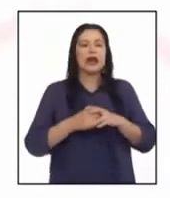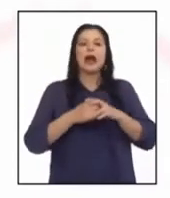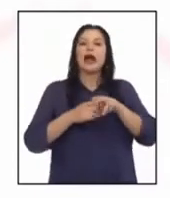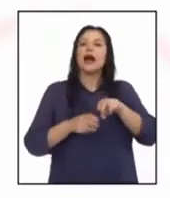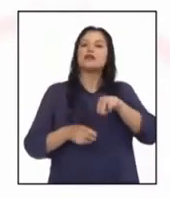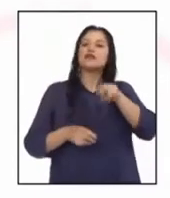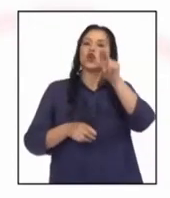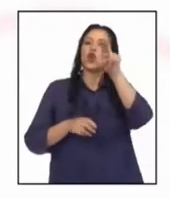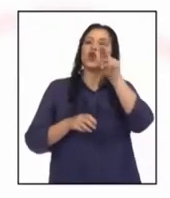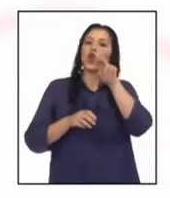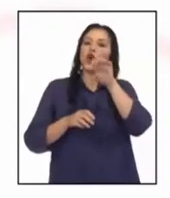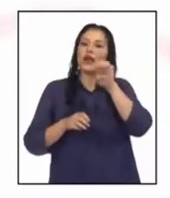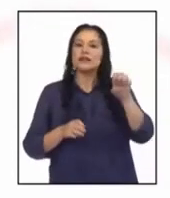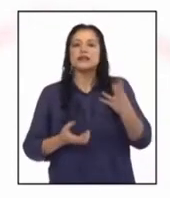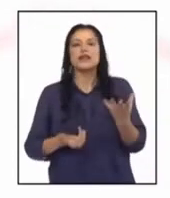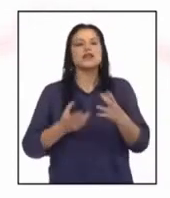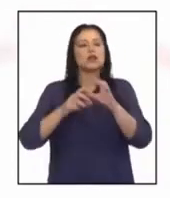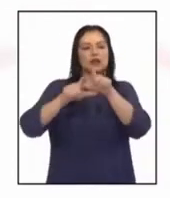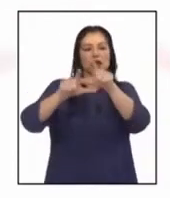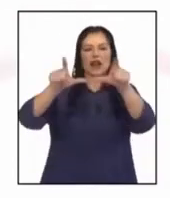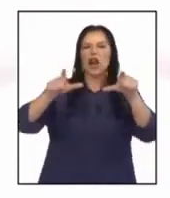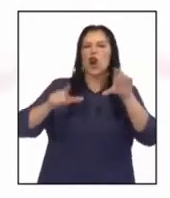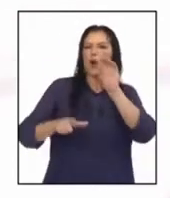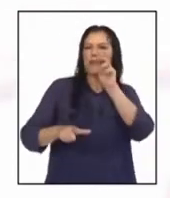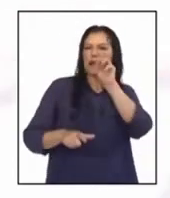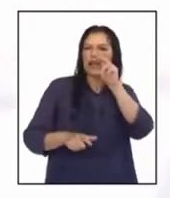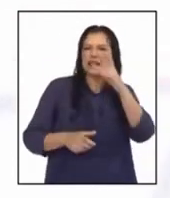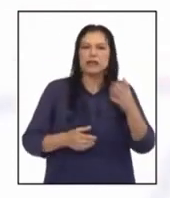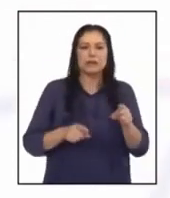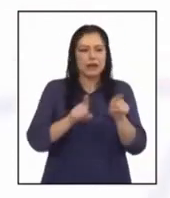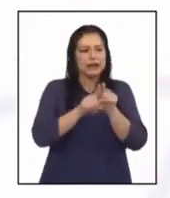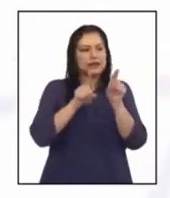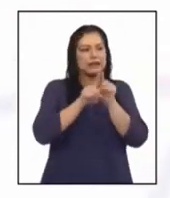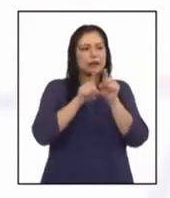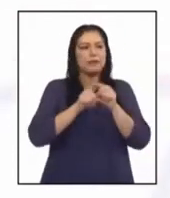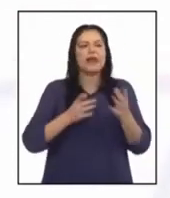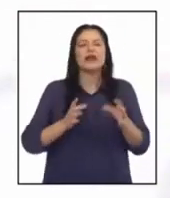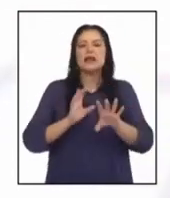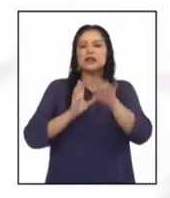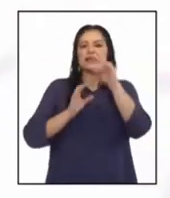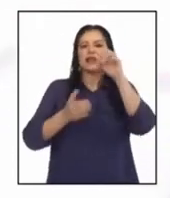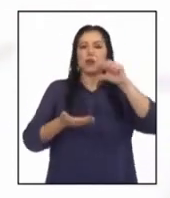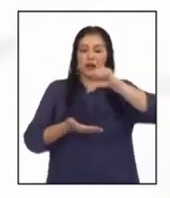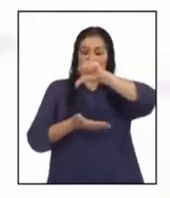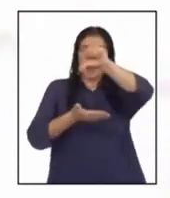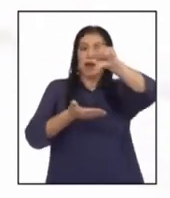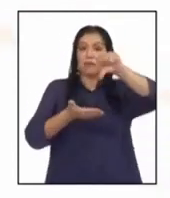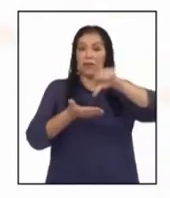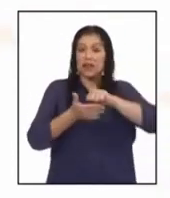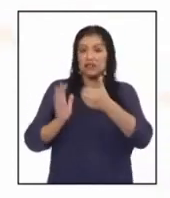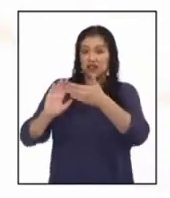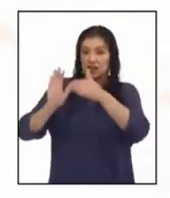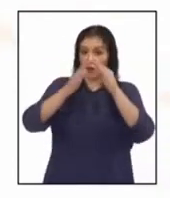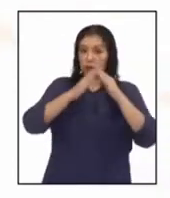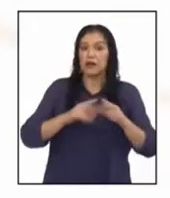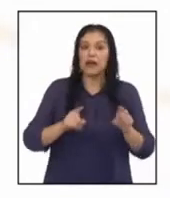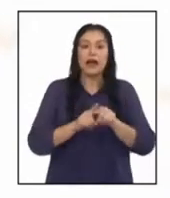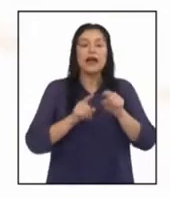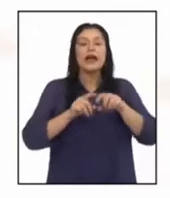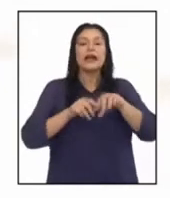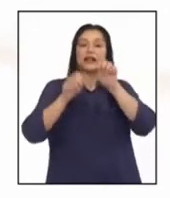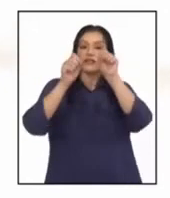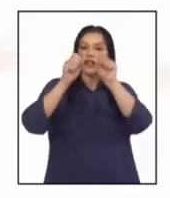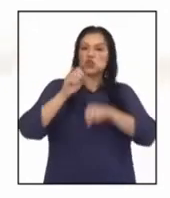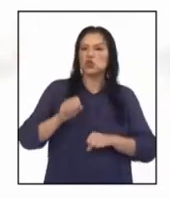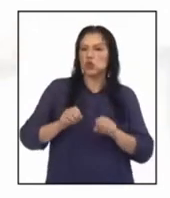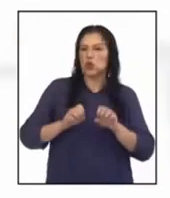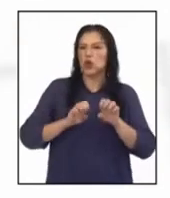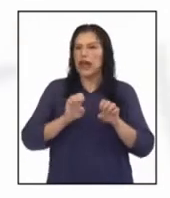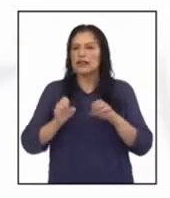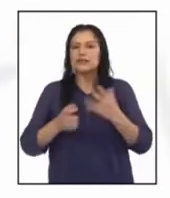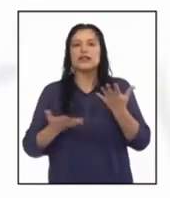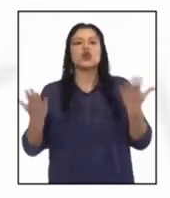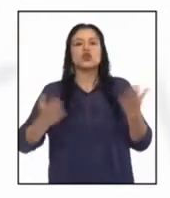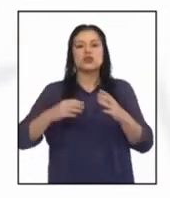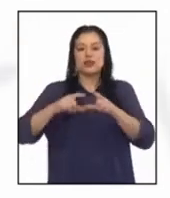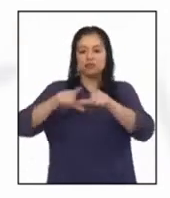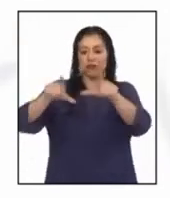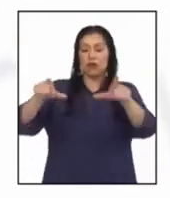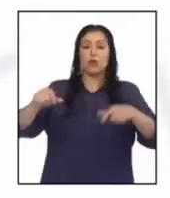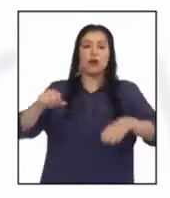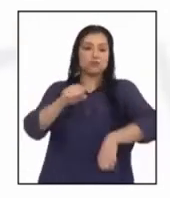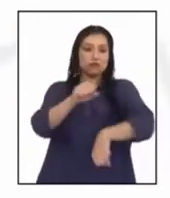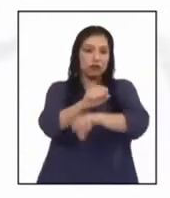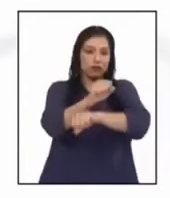noreste se encuentra la cooperativa agraria. En la misma dirección se encuentra la plaza del centro poblado. Y hacia el sureste se encuentra el campo